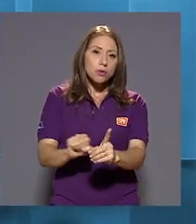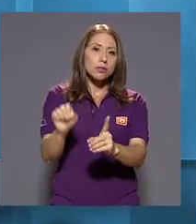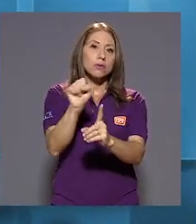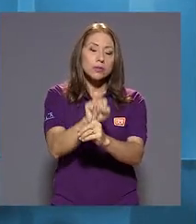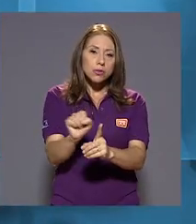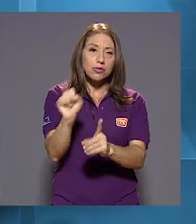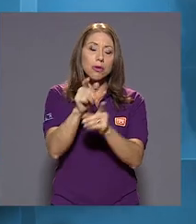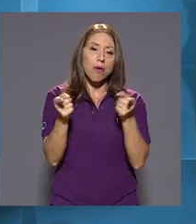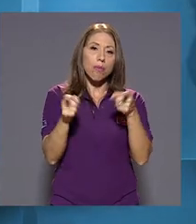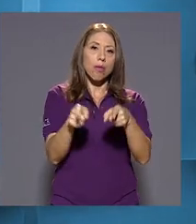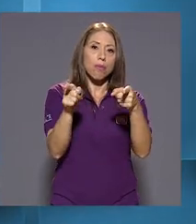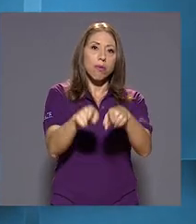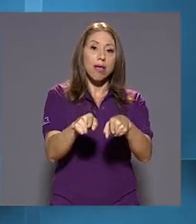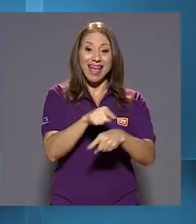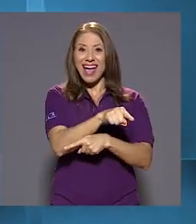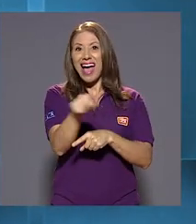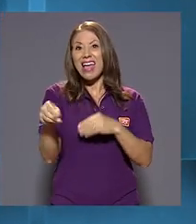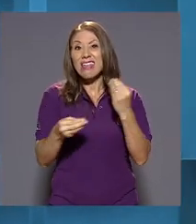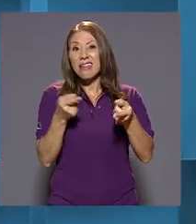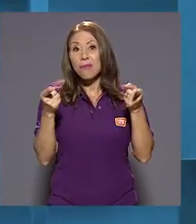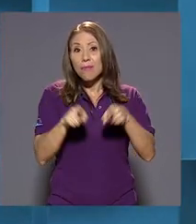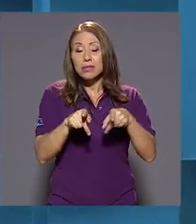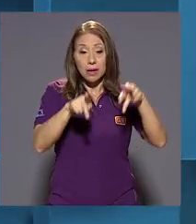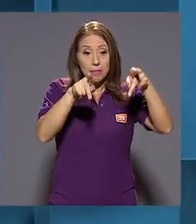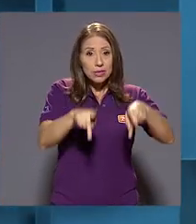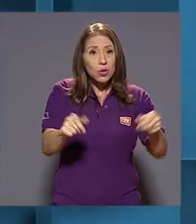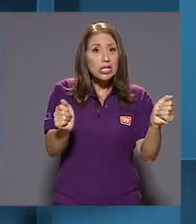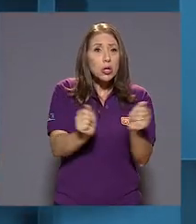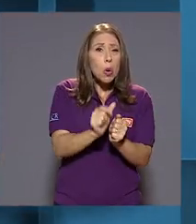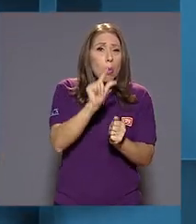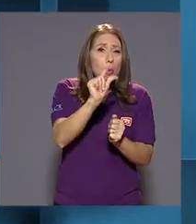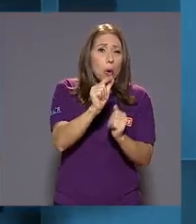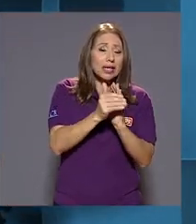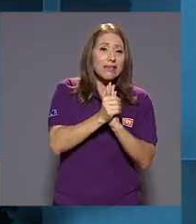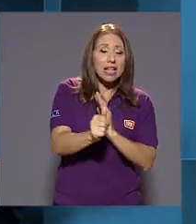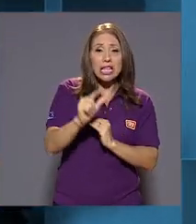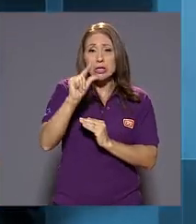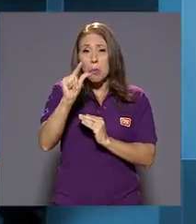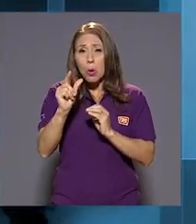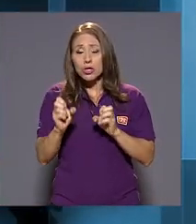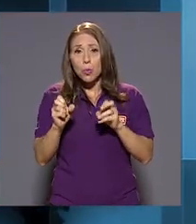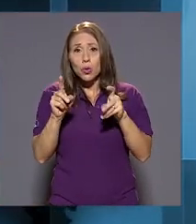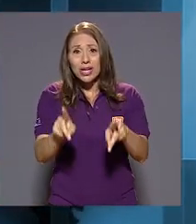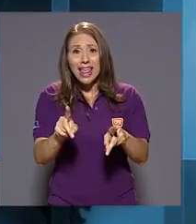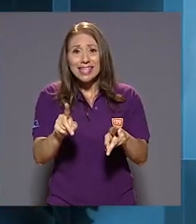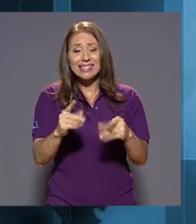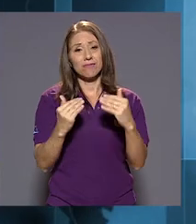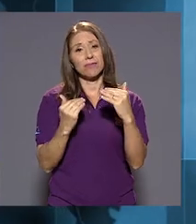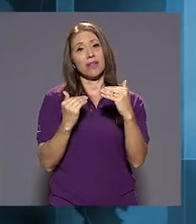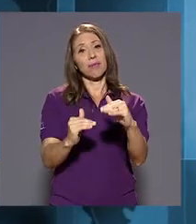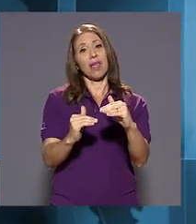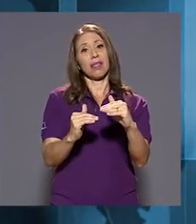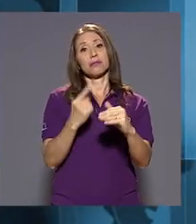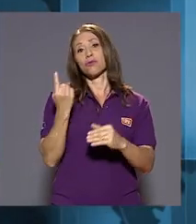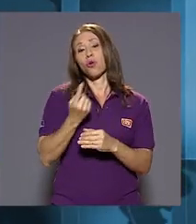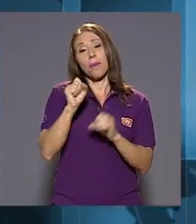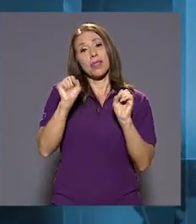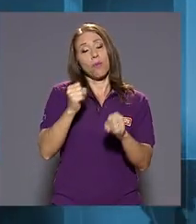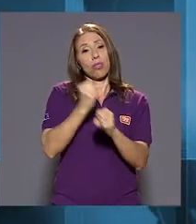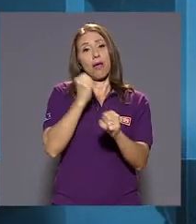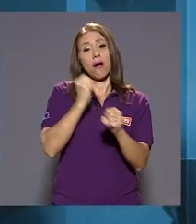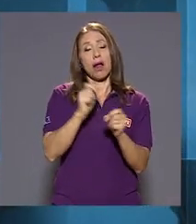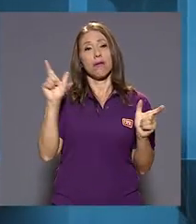personas con pocas habilidades y oportunidades quedarán limitadas a desempeñar trabajos de baja